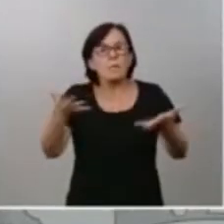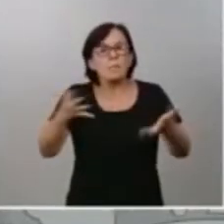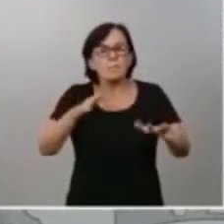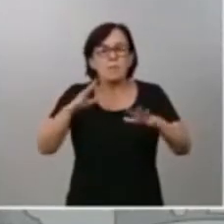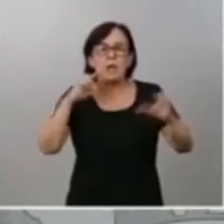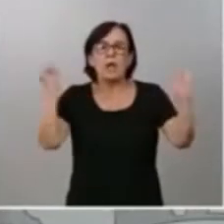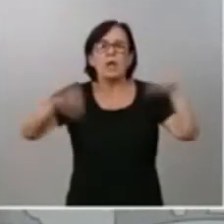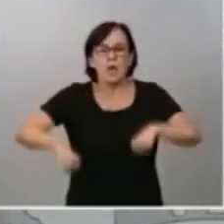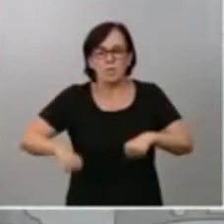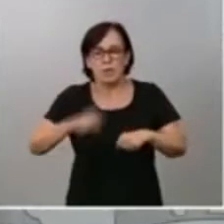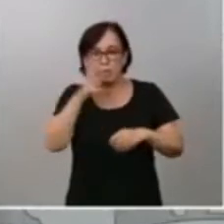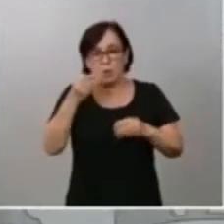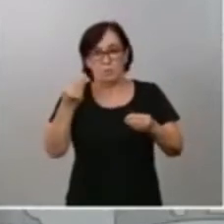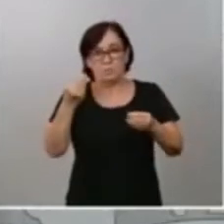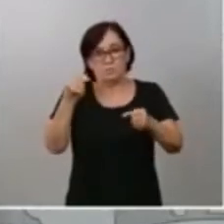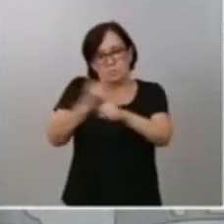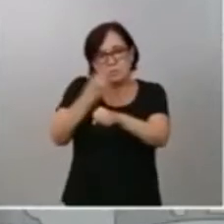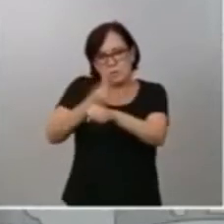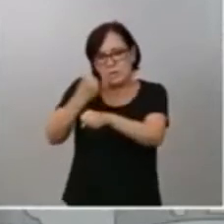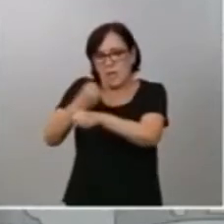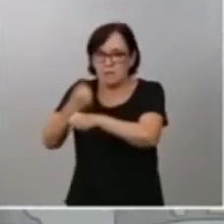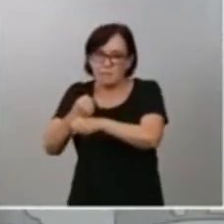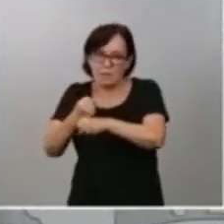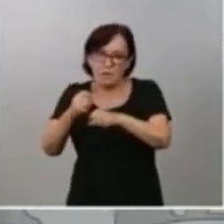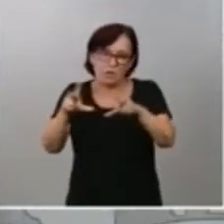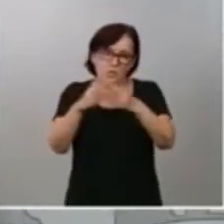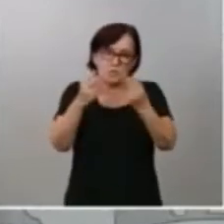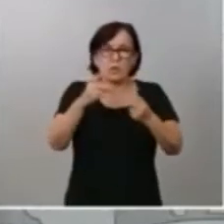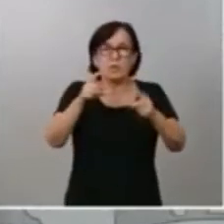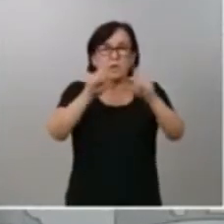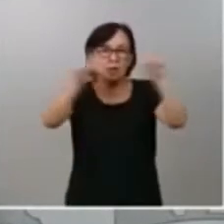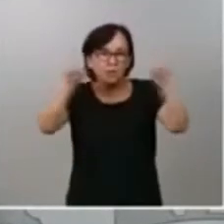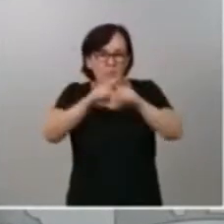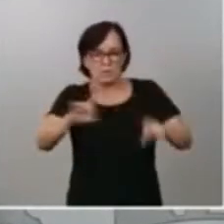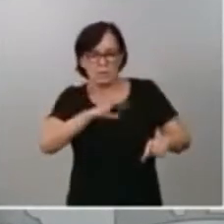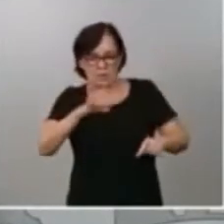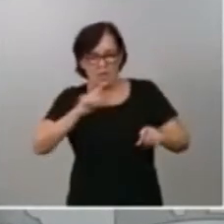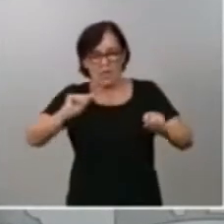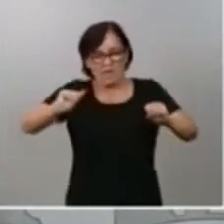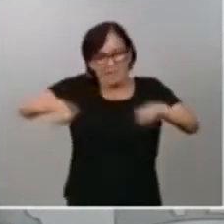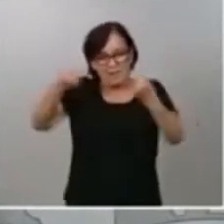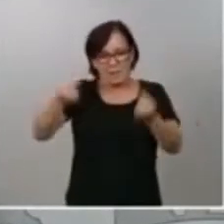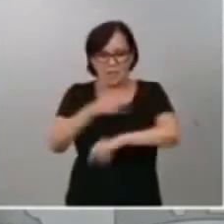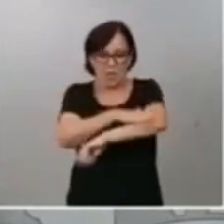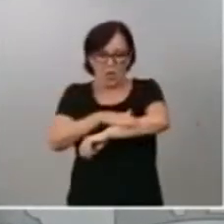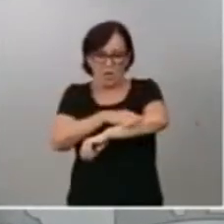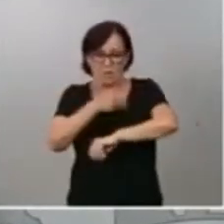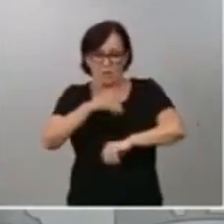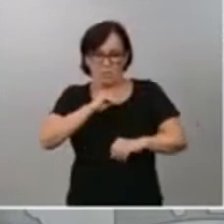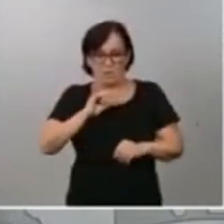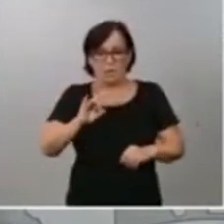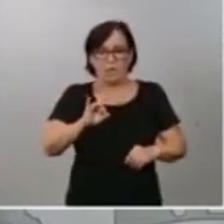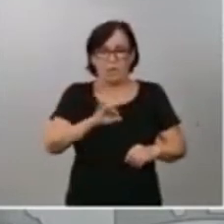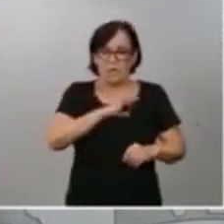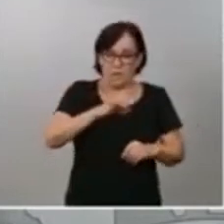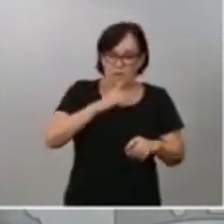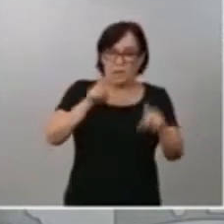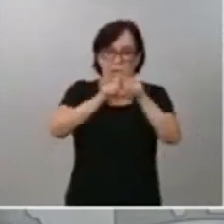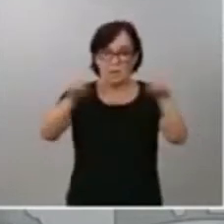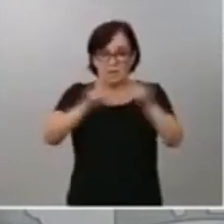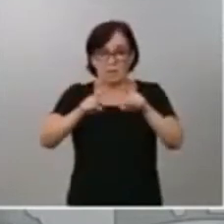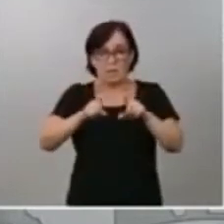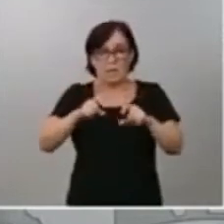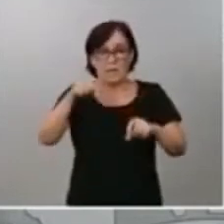empleo con los agentes sociales. Esa fue una firma que hicimos el Gobierno de España también con los agentes sociales en el Palacio de la Moncloa.